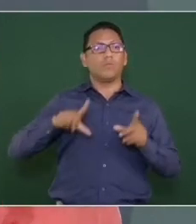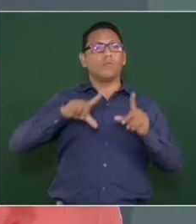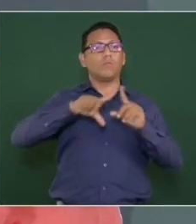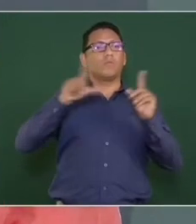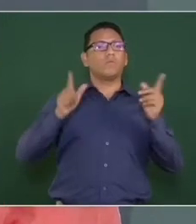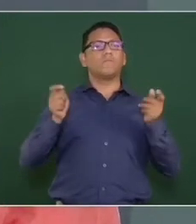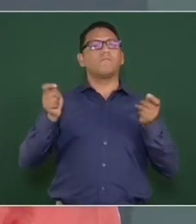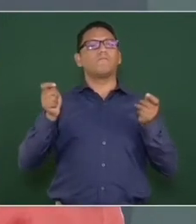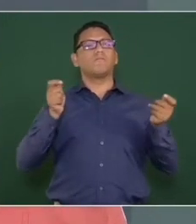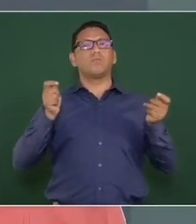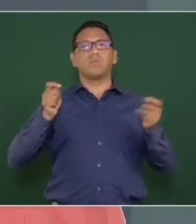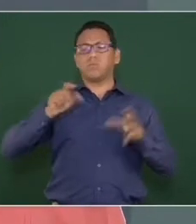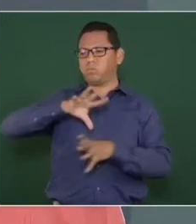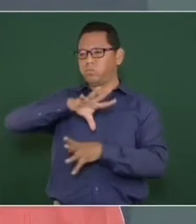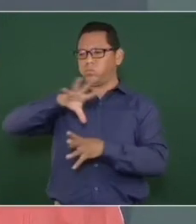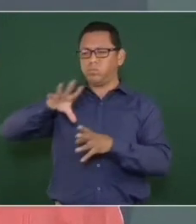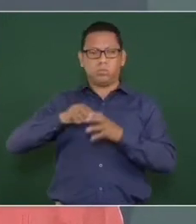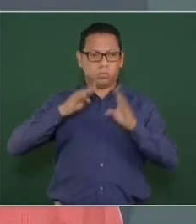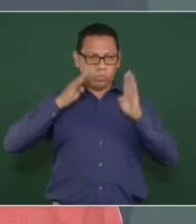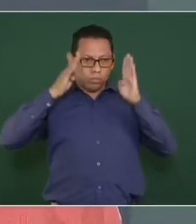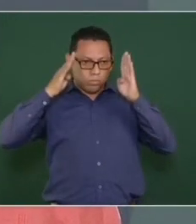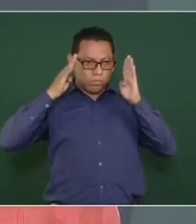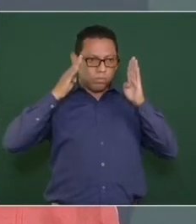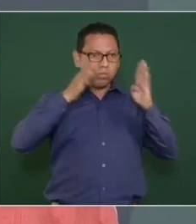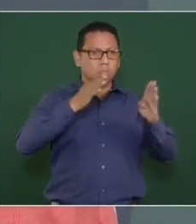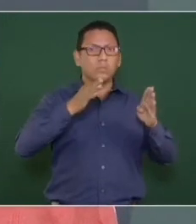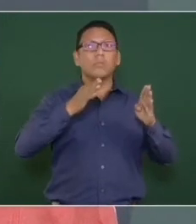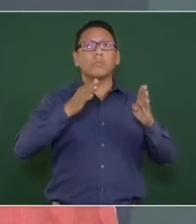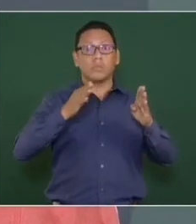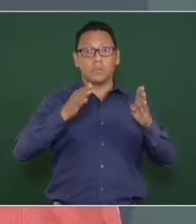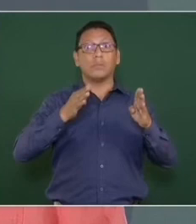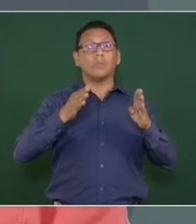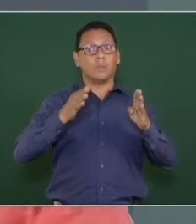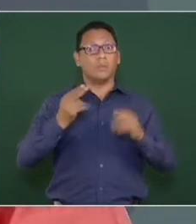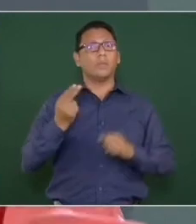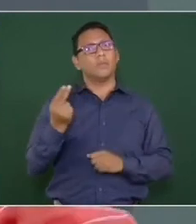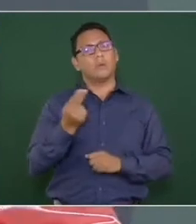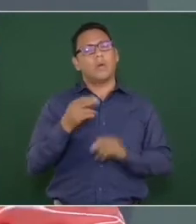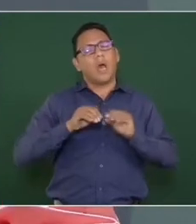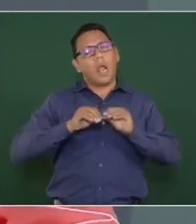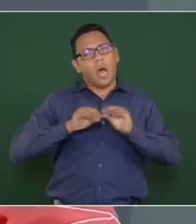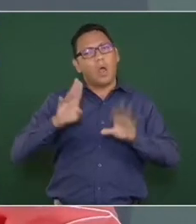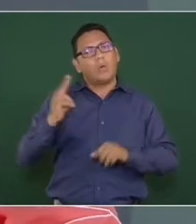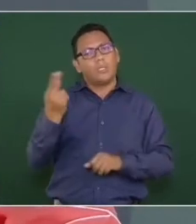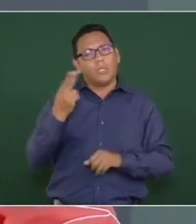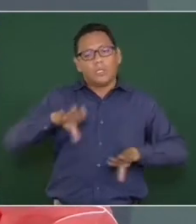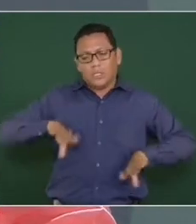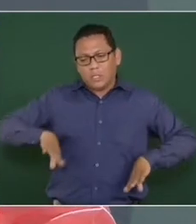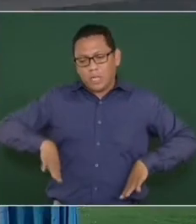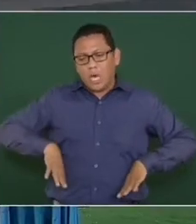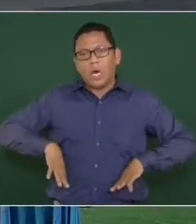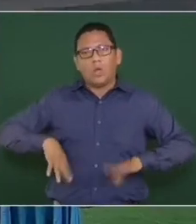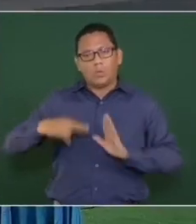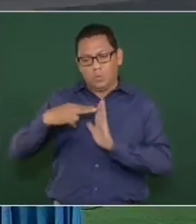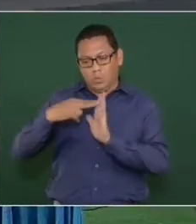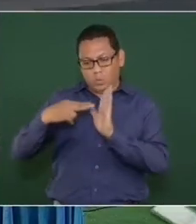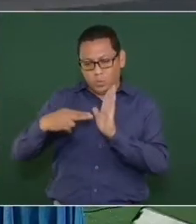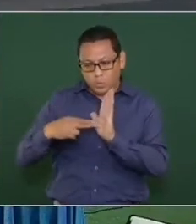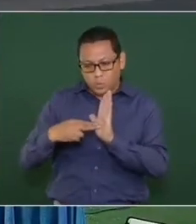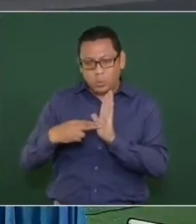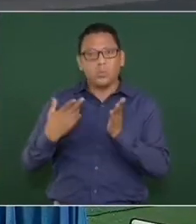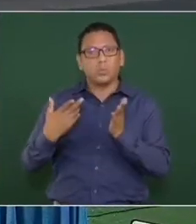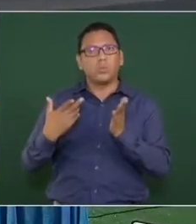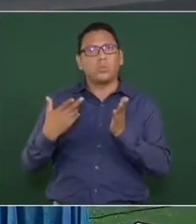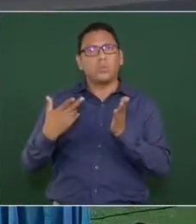desde luego de principios, de ideales,